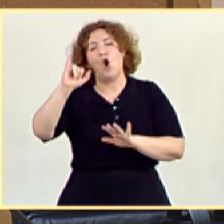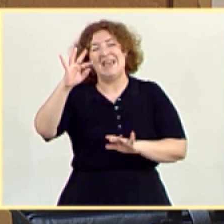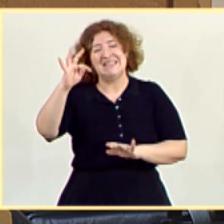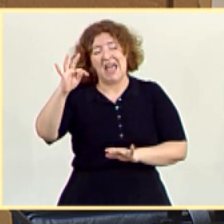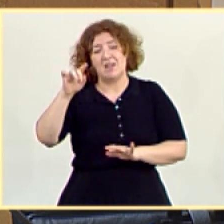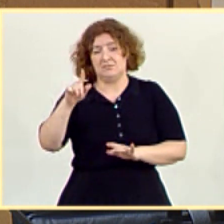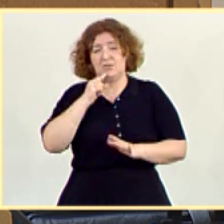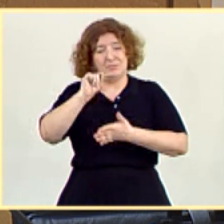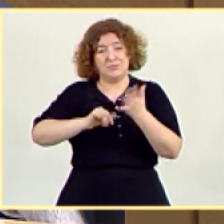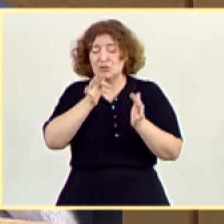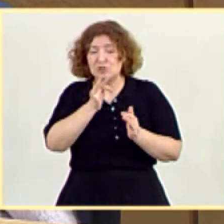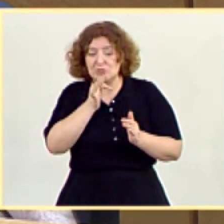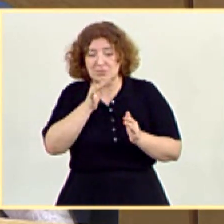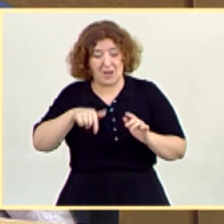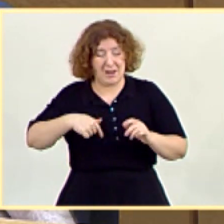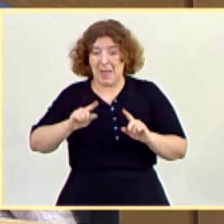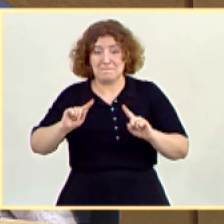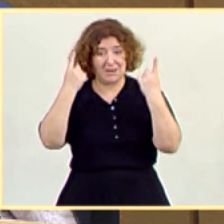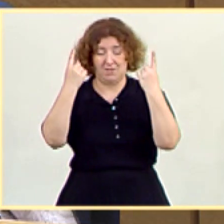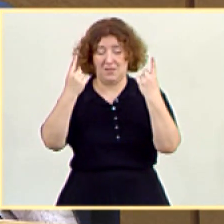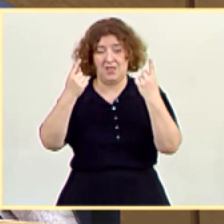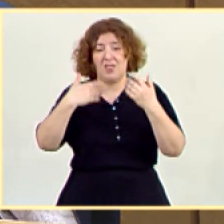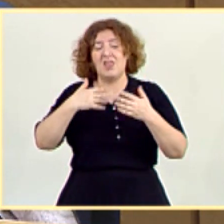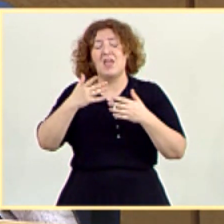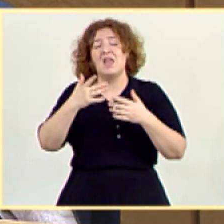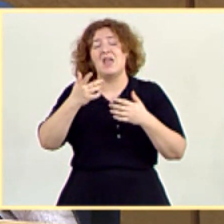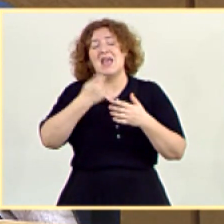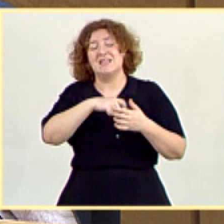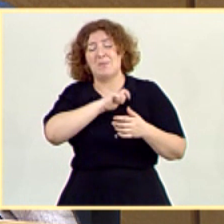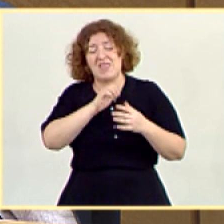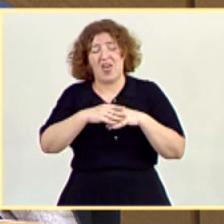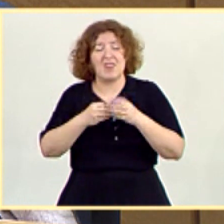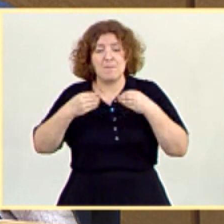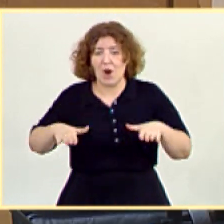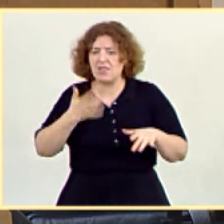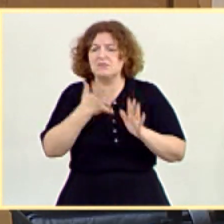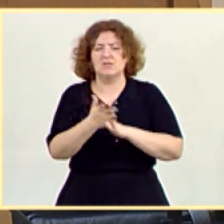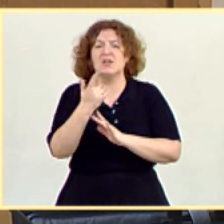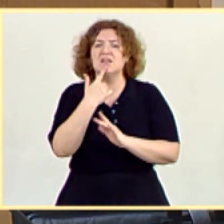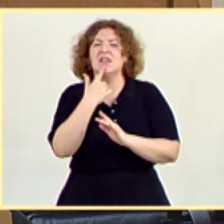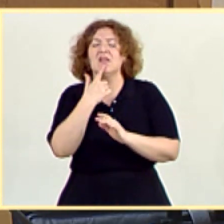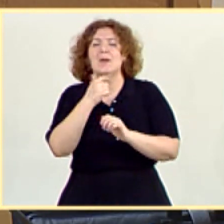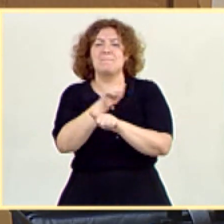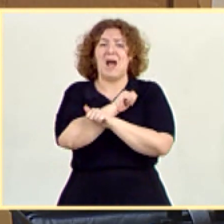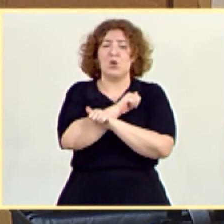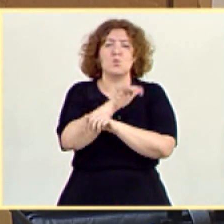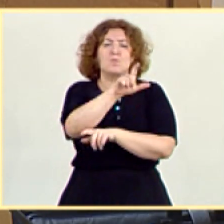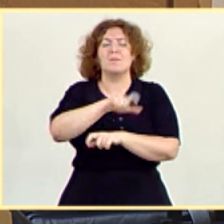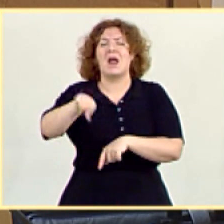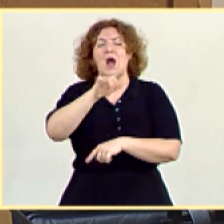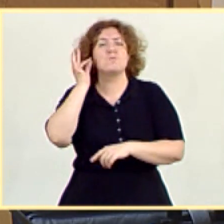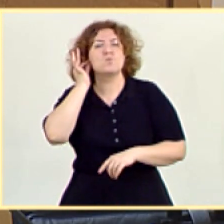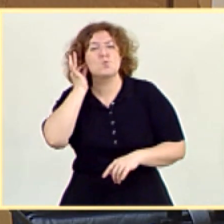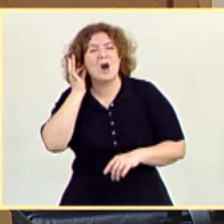por primera vez en la democracia española, hemos accedido a un subsidio de desempleo para las mujeres, y hablo en femenino,